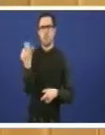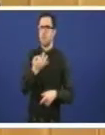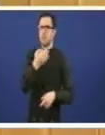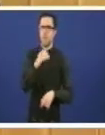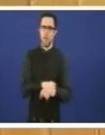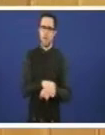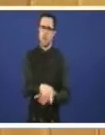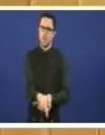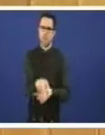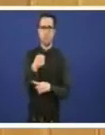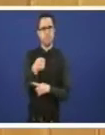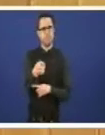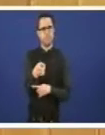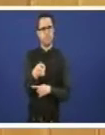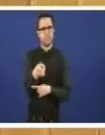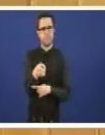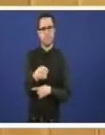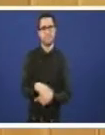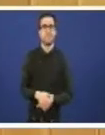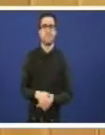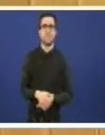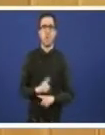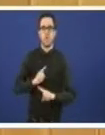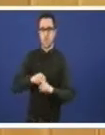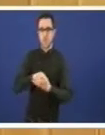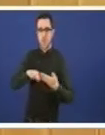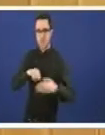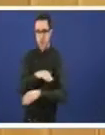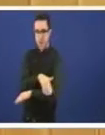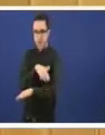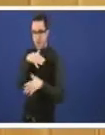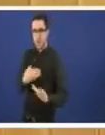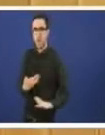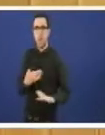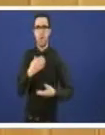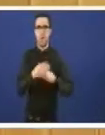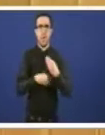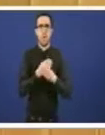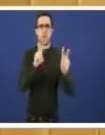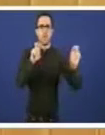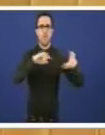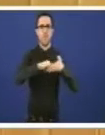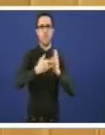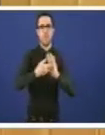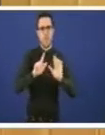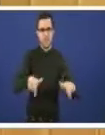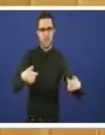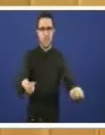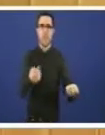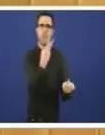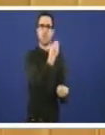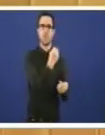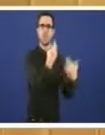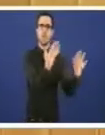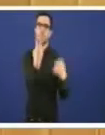a xunta elaborou esta xunta elaborou un novo plan de residuos 2010-2020 que aplica